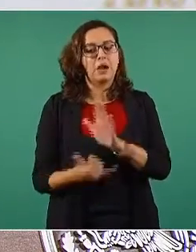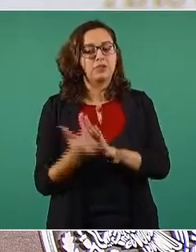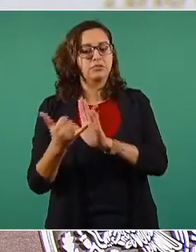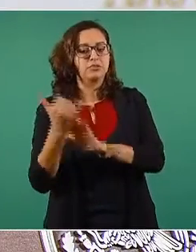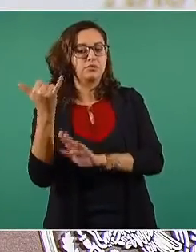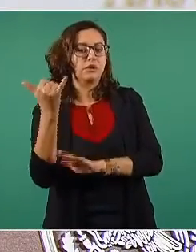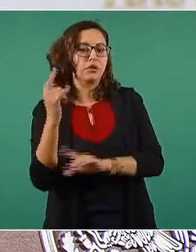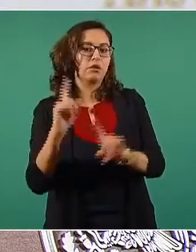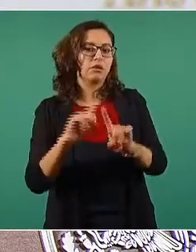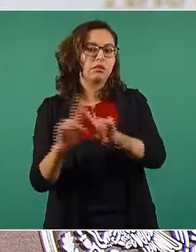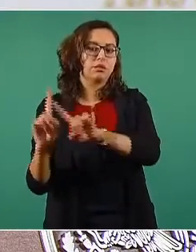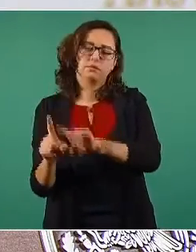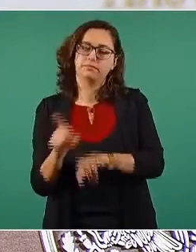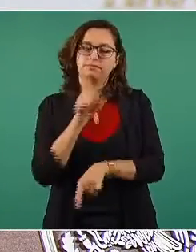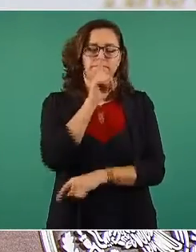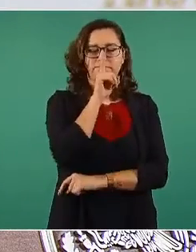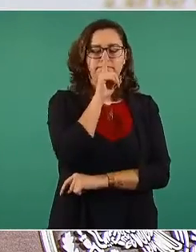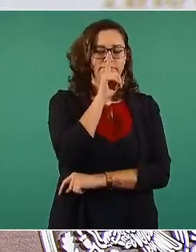inmobiliarios.